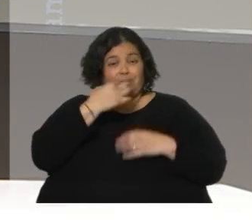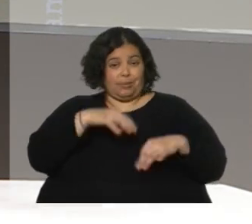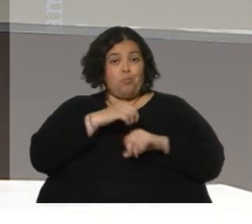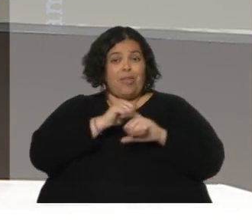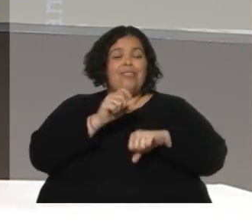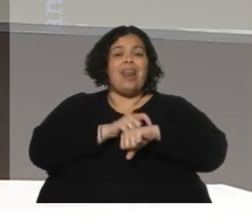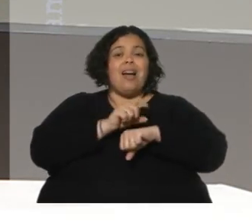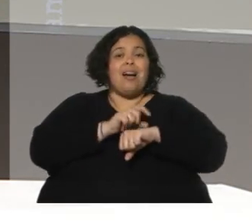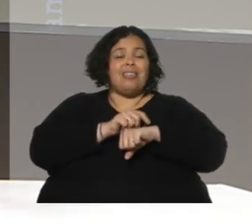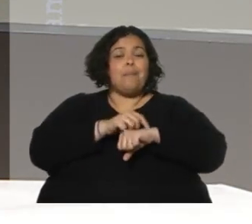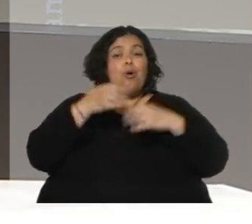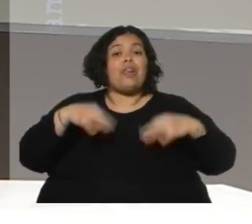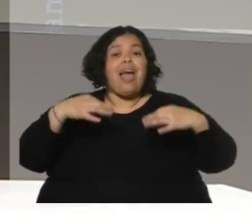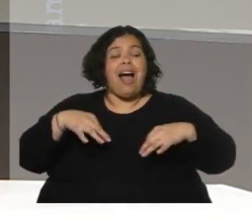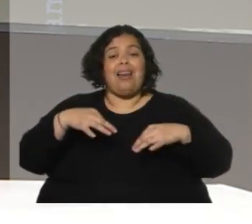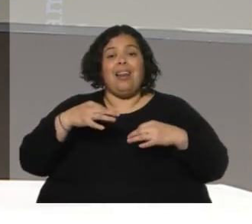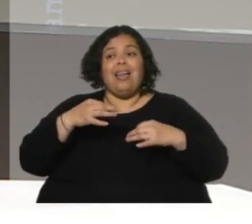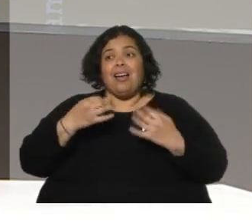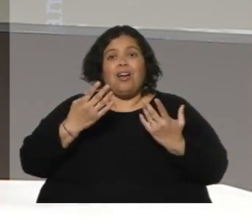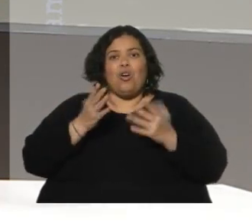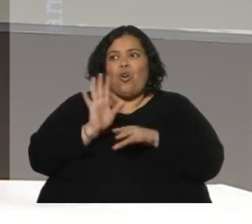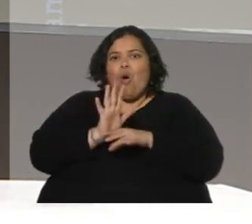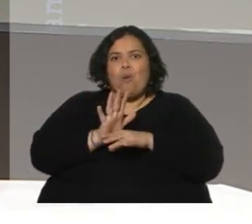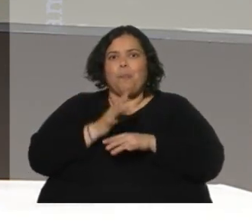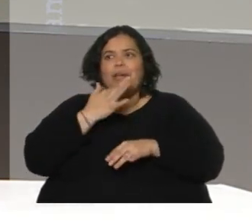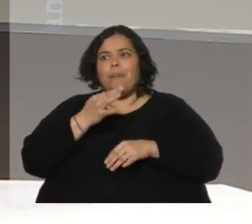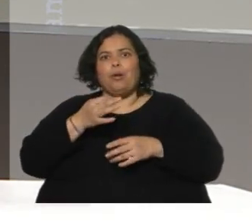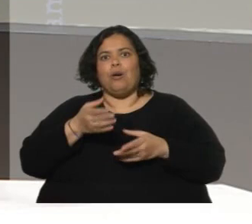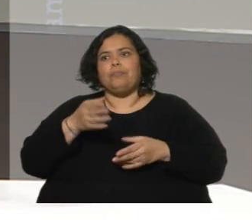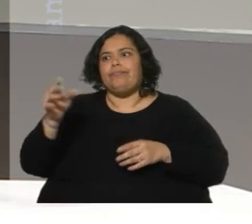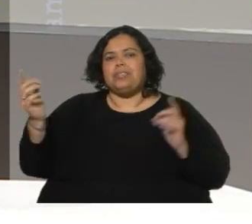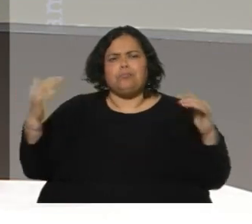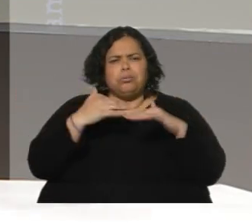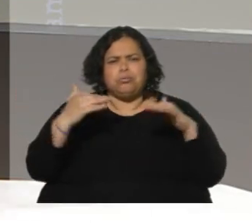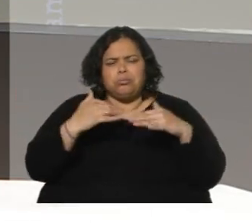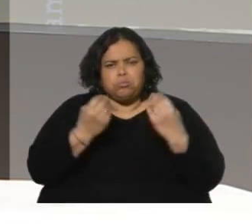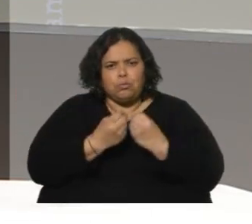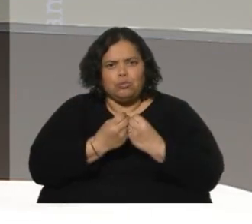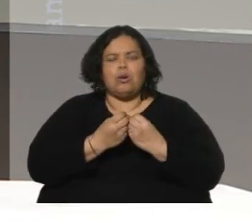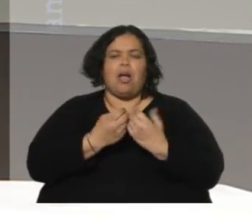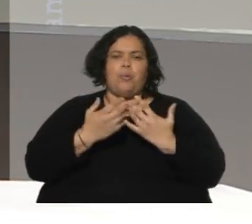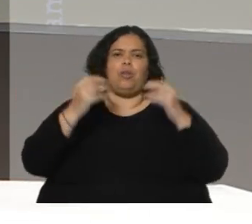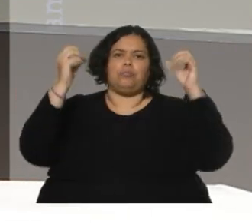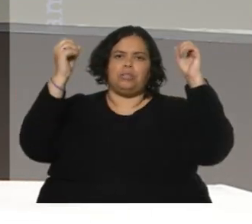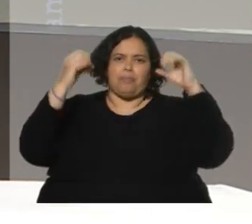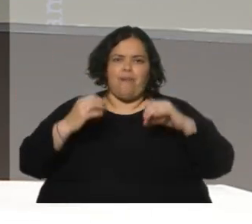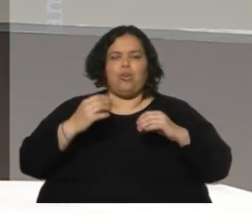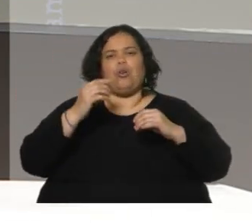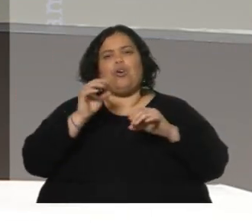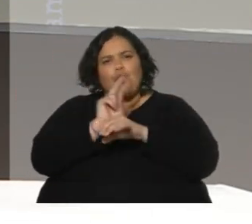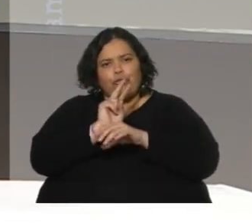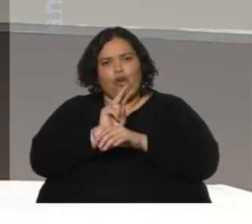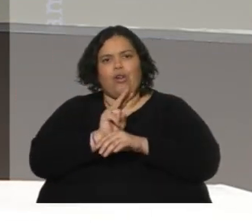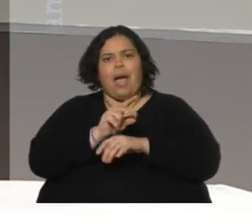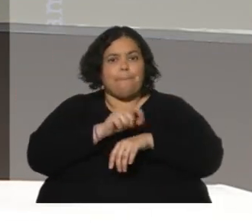real para que eso sea más fluido, o tener información de quiénes están transitando, de qué forma están transitando y así poder hacerlo más fluido. Una cosa que